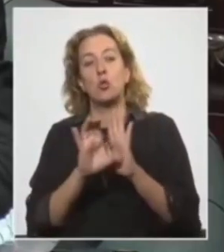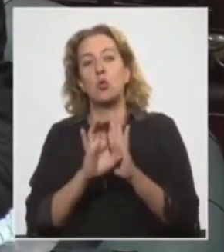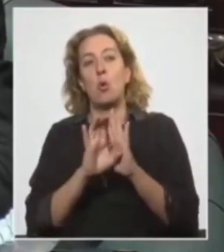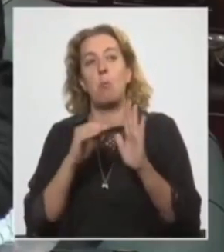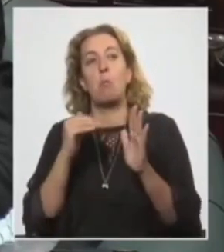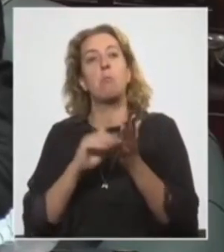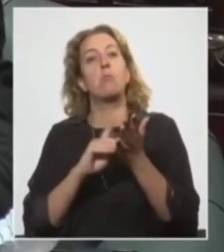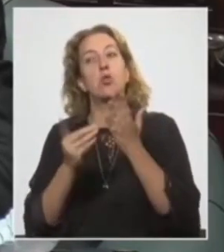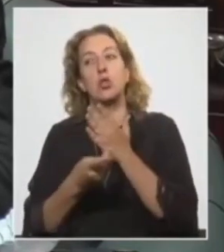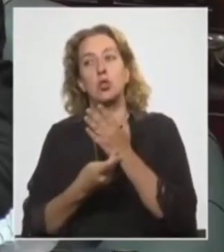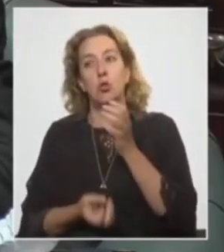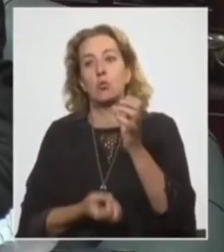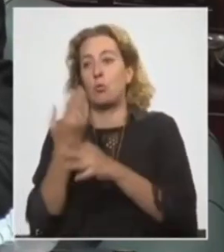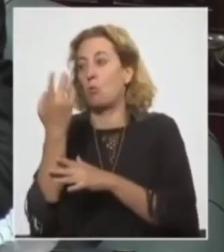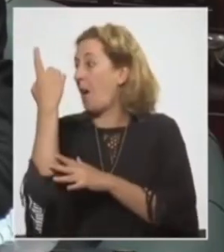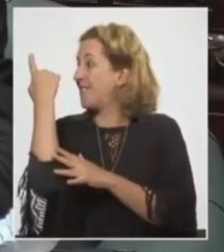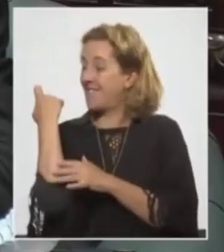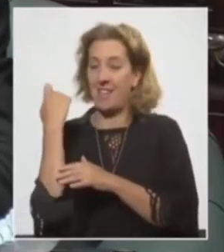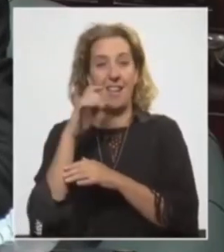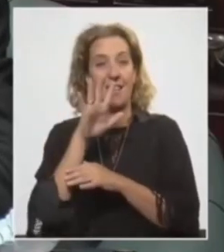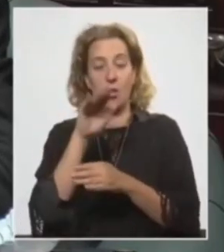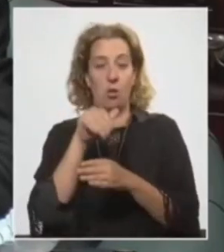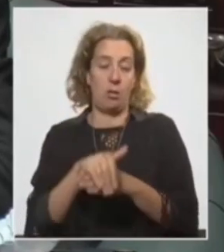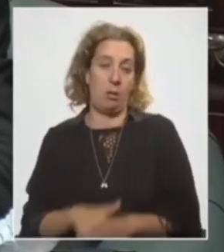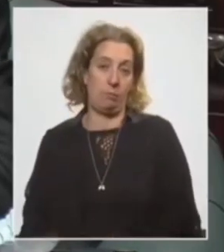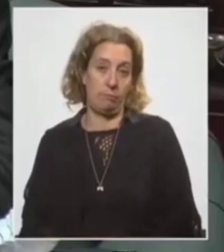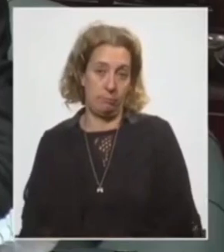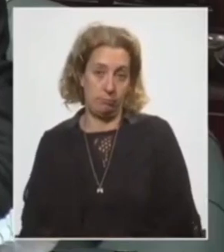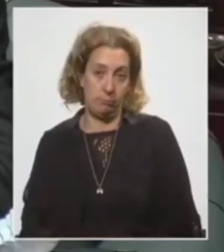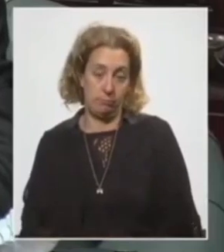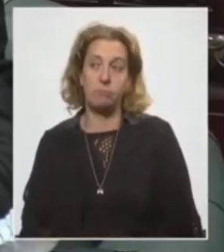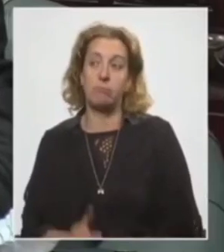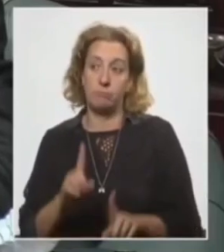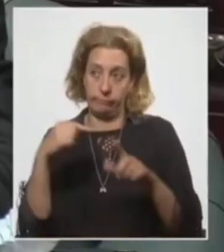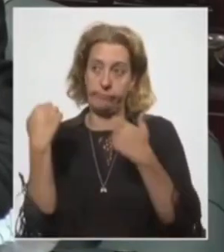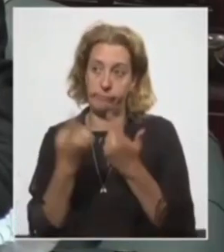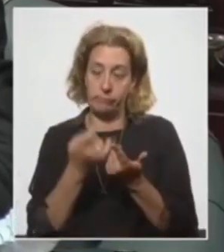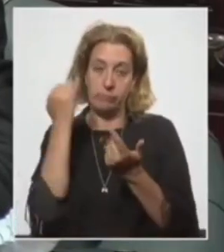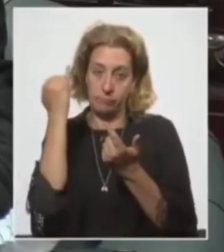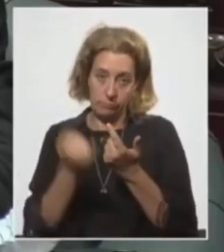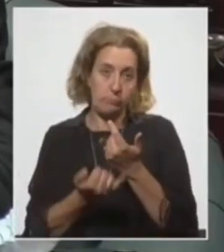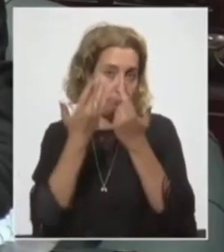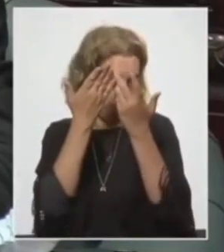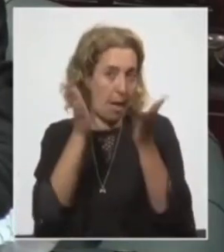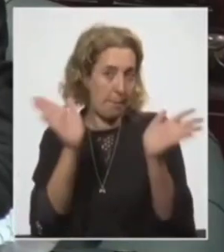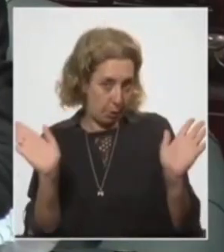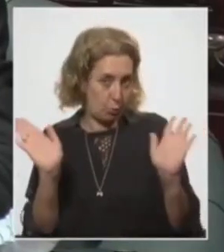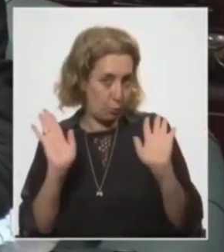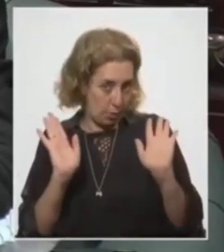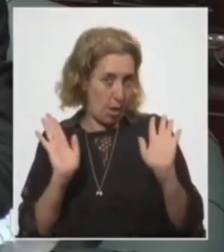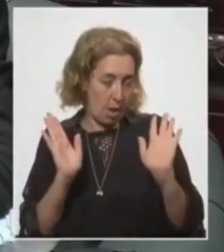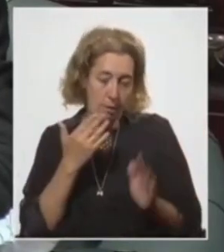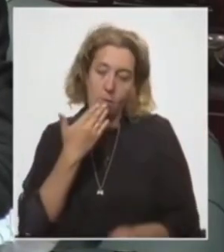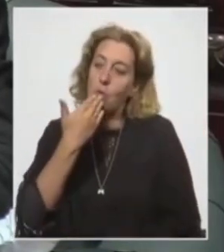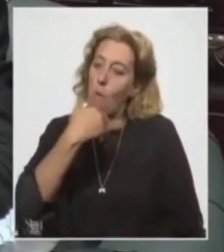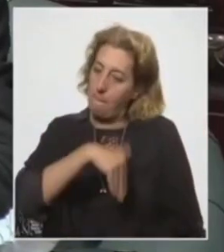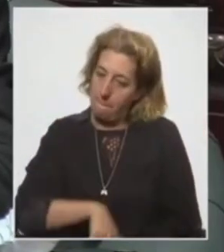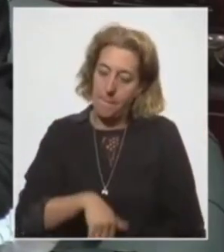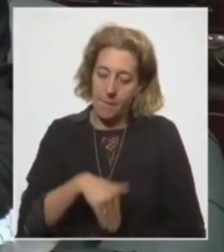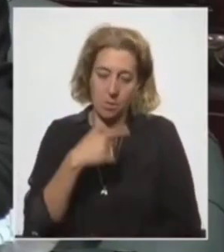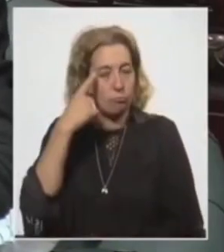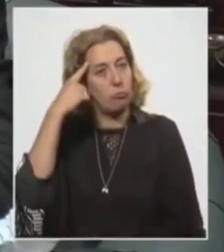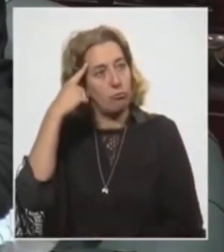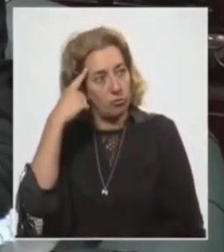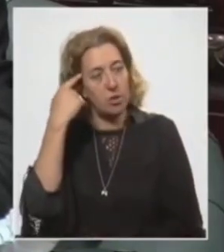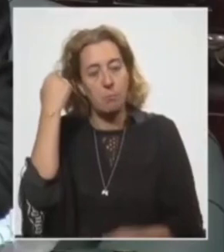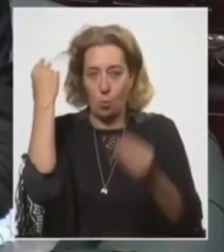proyecto que apareció ayer a las 5 de la tarde. Vaya si tenemos la apertura, la comprensión, la conciencia